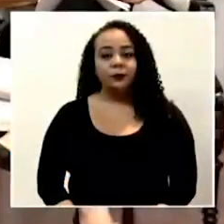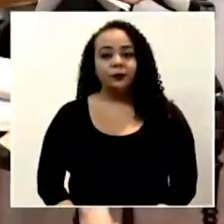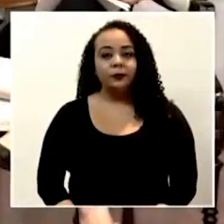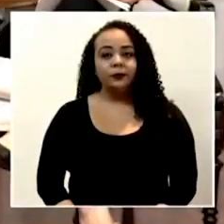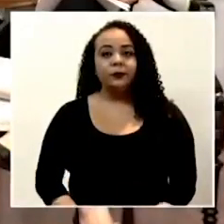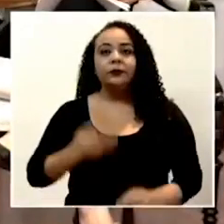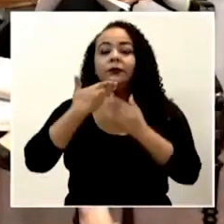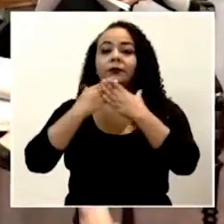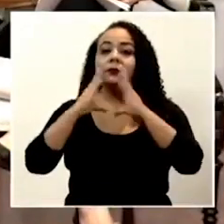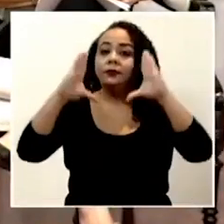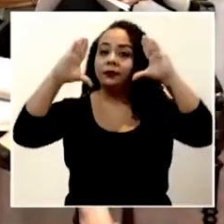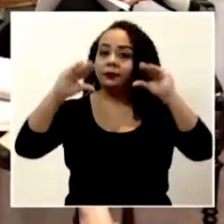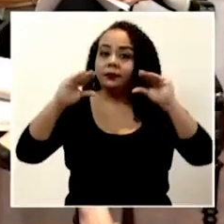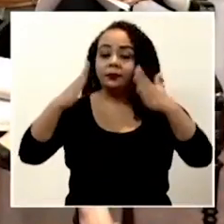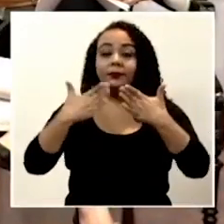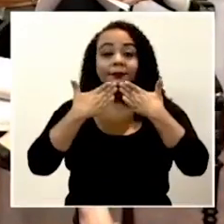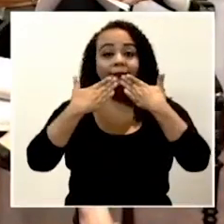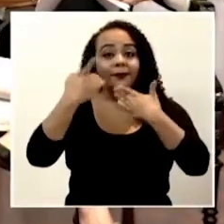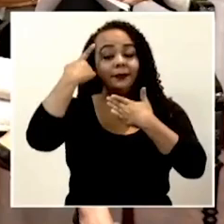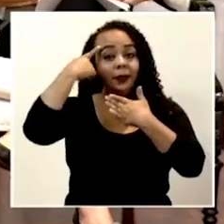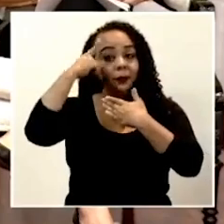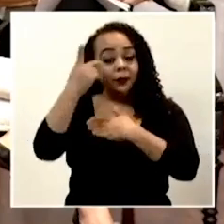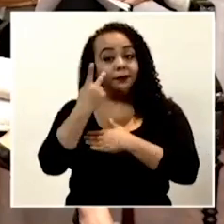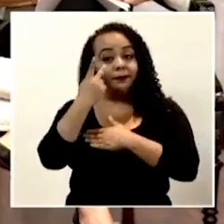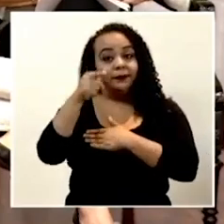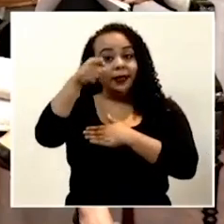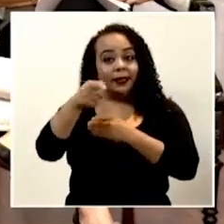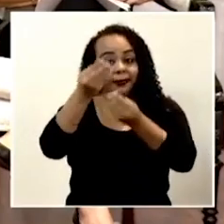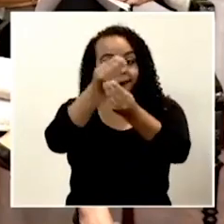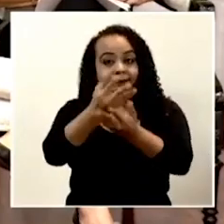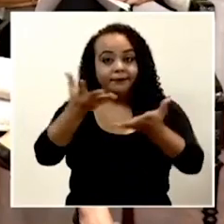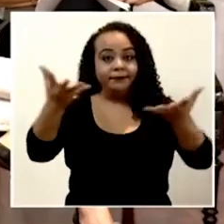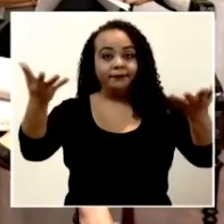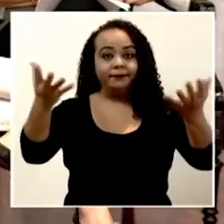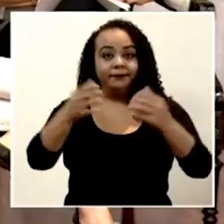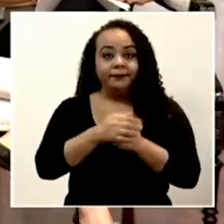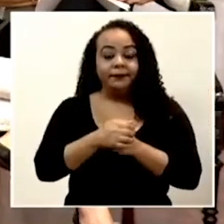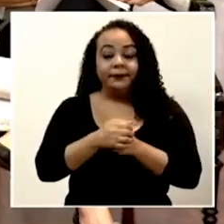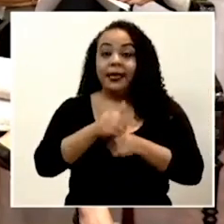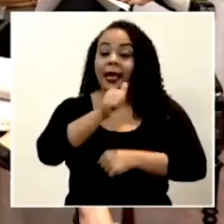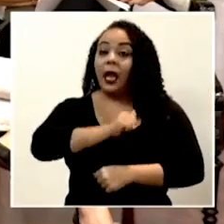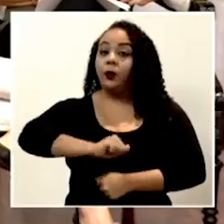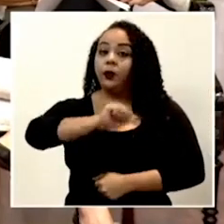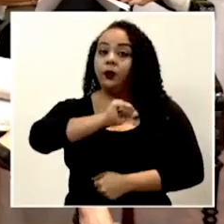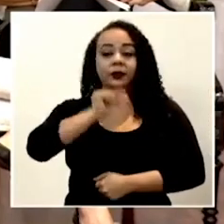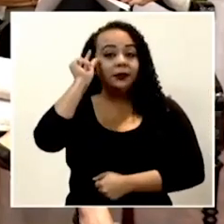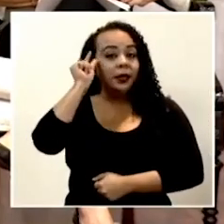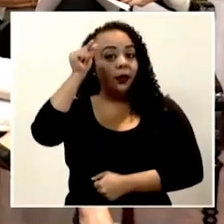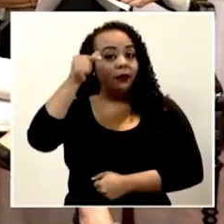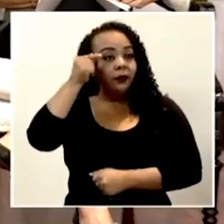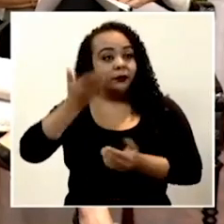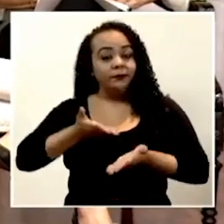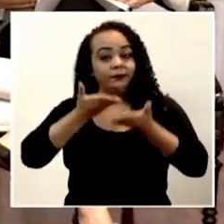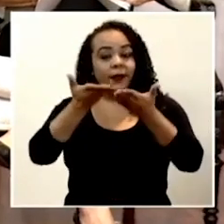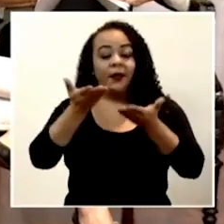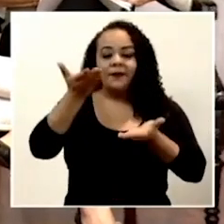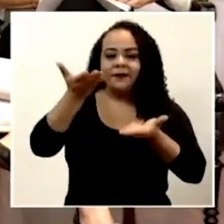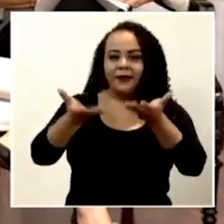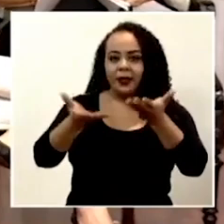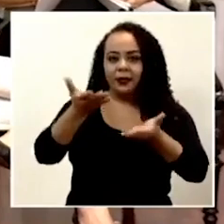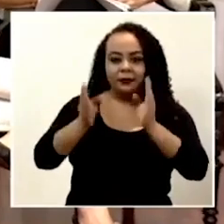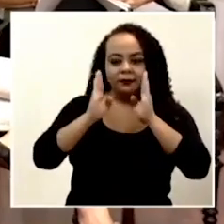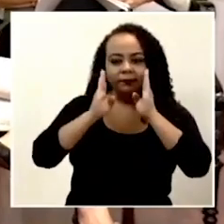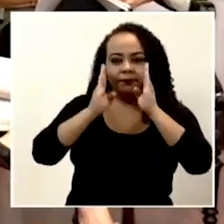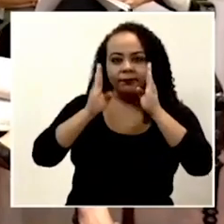Muy buenas tardes, gracias por sintonizar esta transmisión en la cual las autoridades de gobierno ofrecerán el balance de la